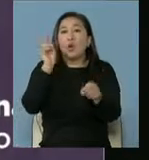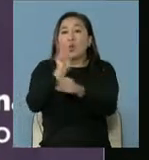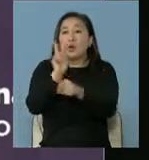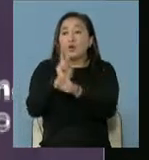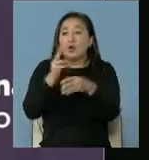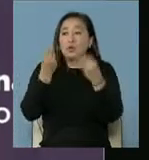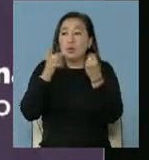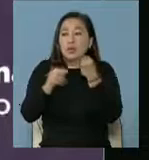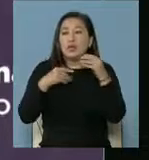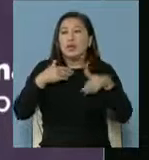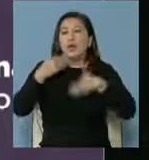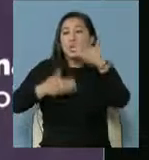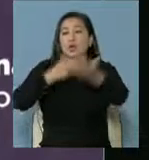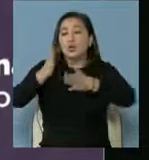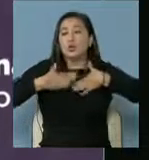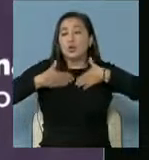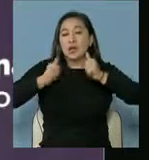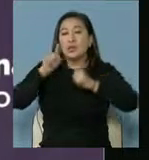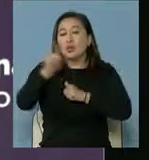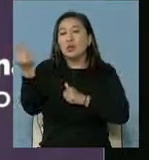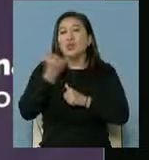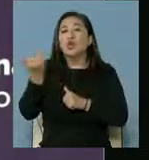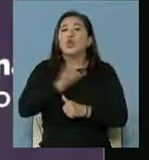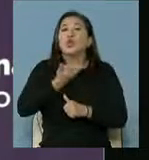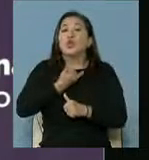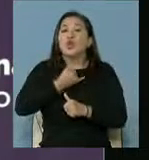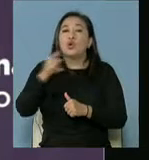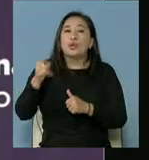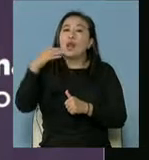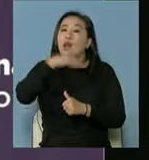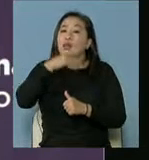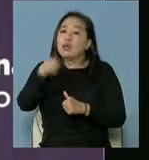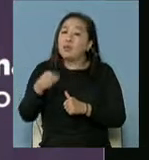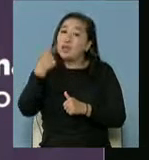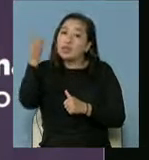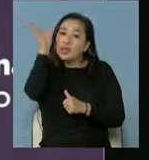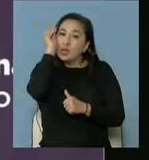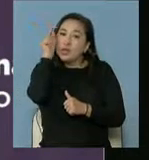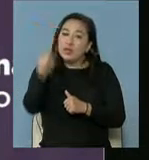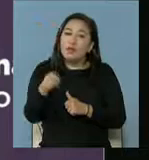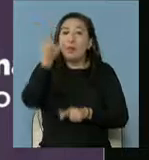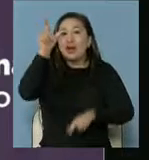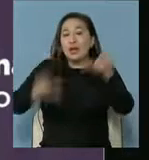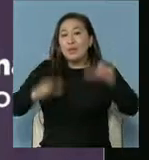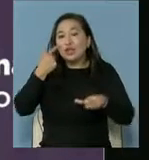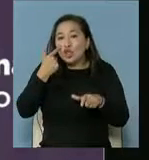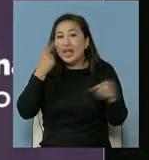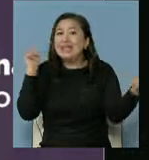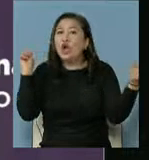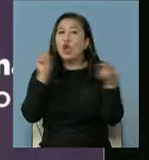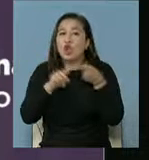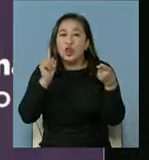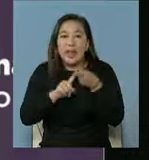para garantizar el sistema de salud en el departamento Leresbe. Y vamos a recordar que para el caso de quienes hayan mantenido